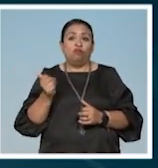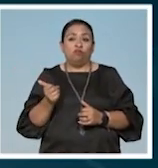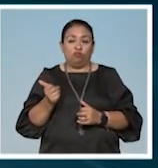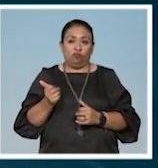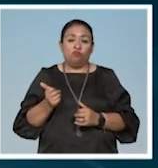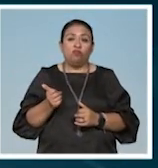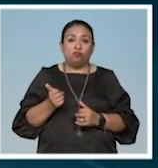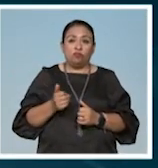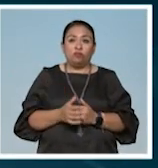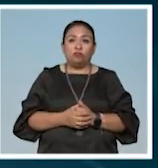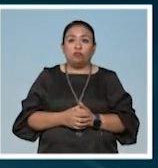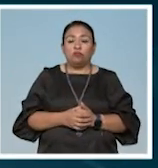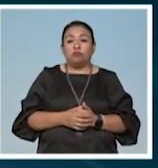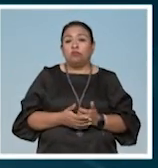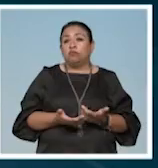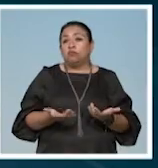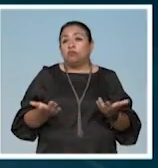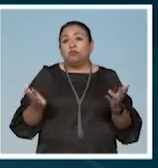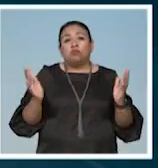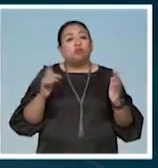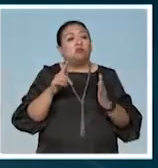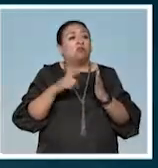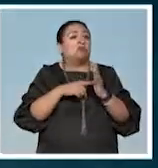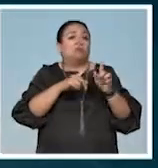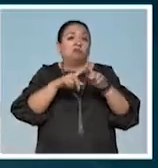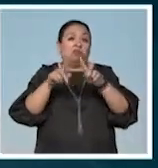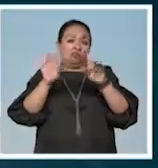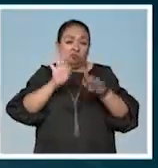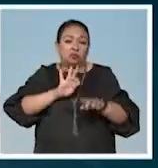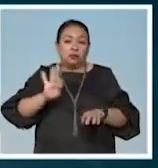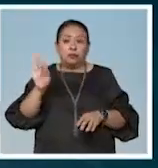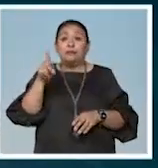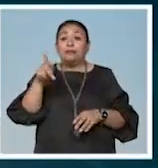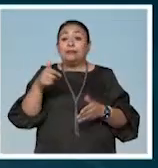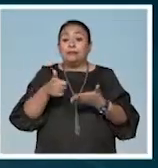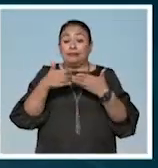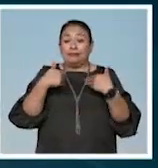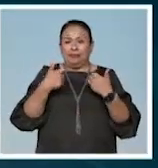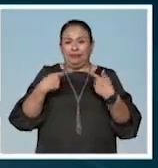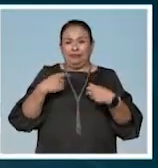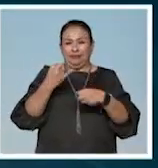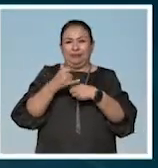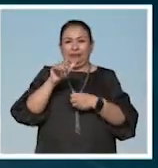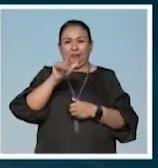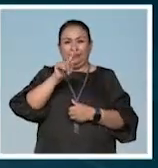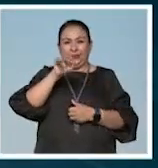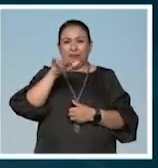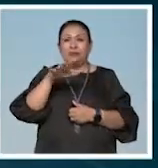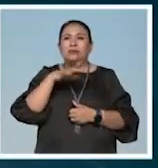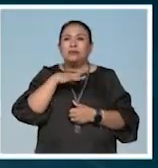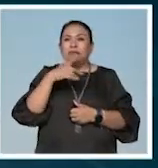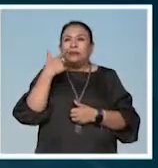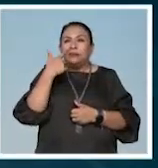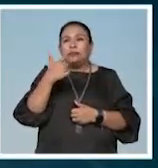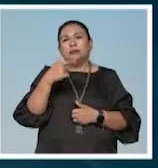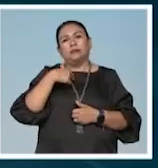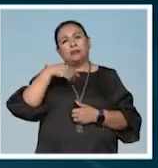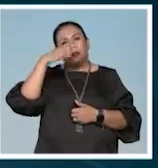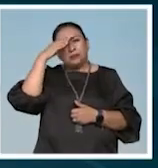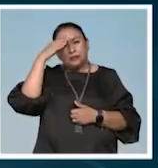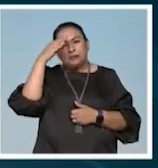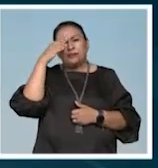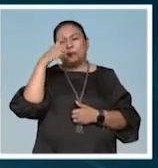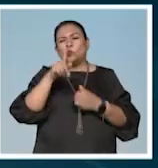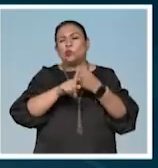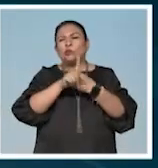cualquier lugar Para entender un personaje como Antonia nos hemos de encontrar con los pensamientos y